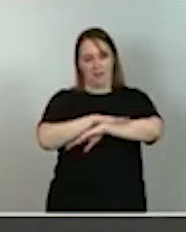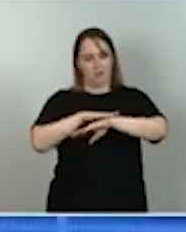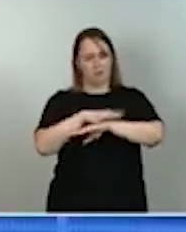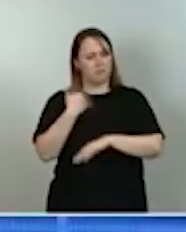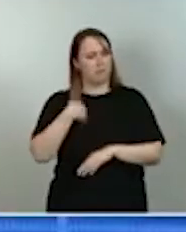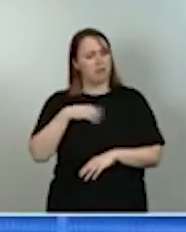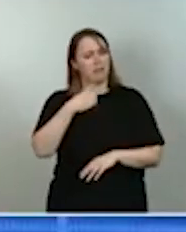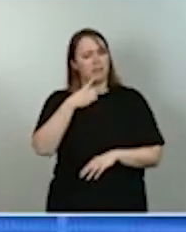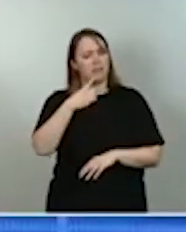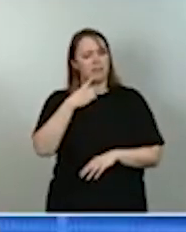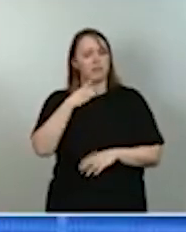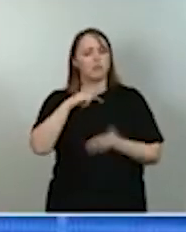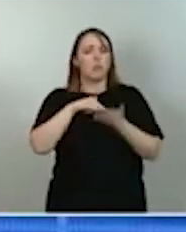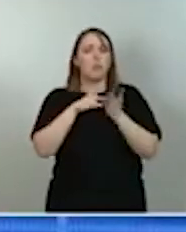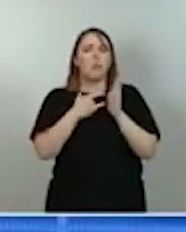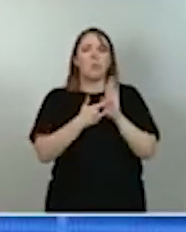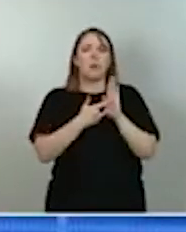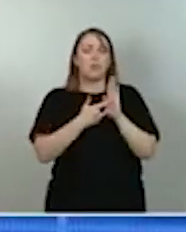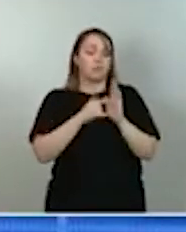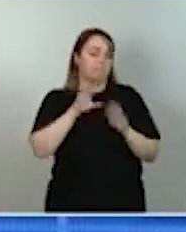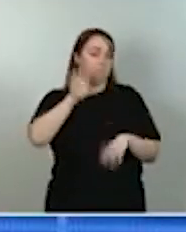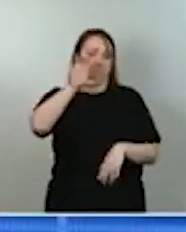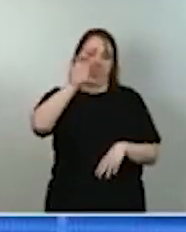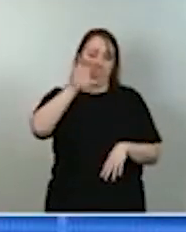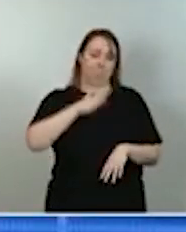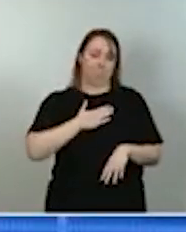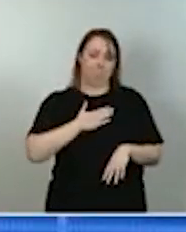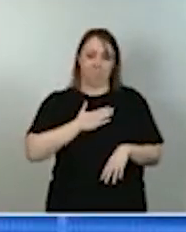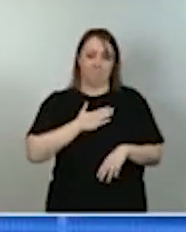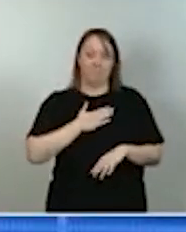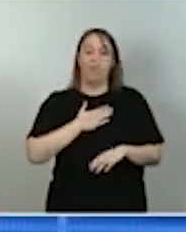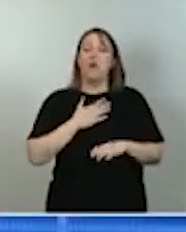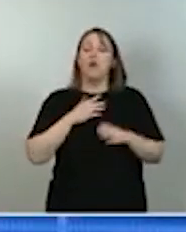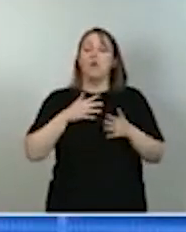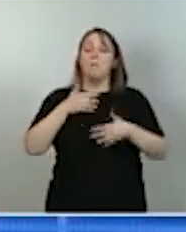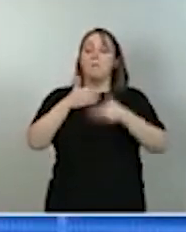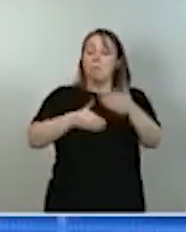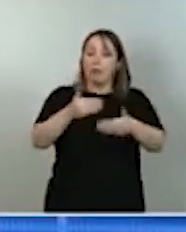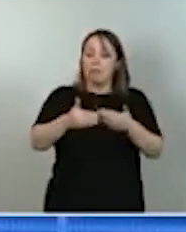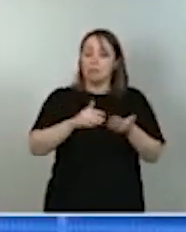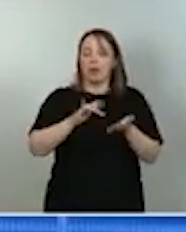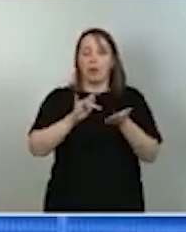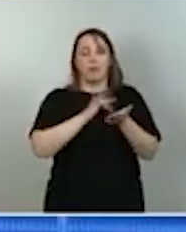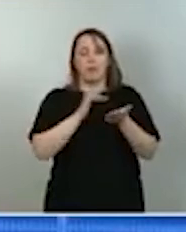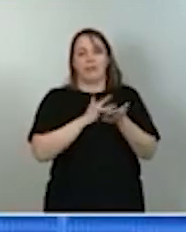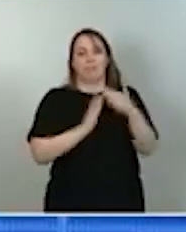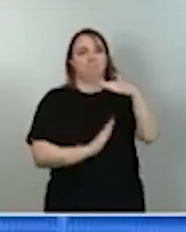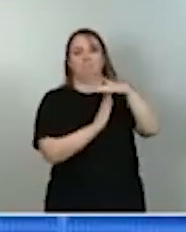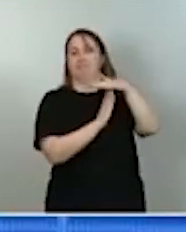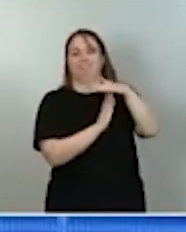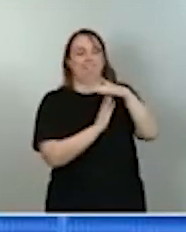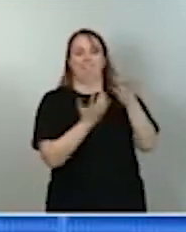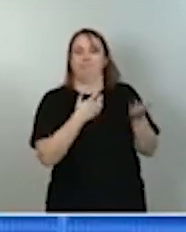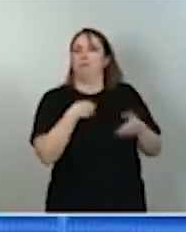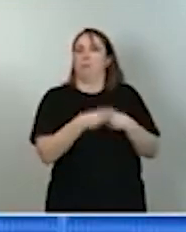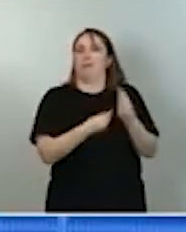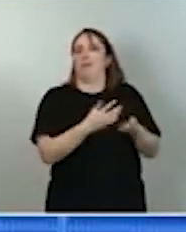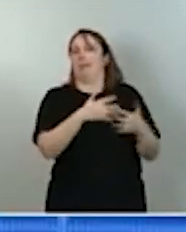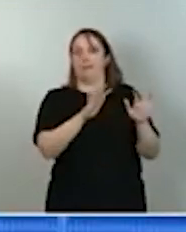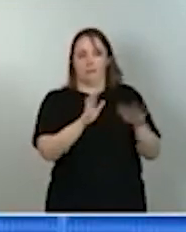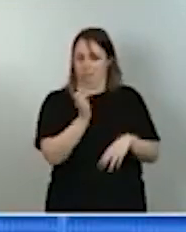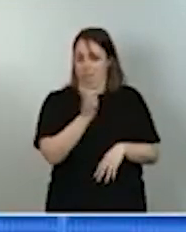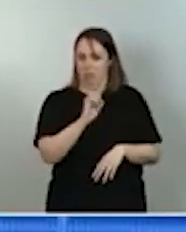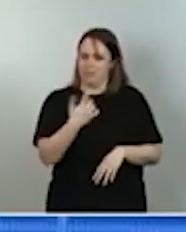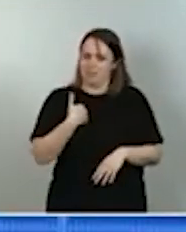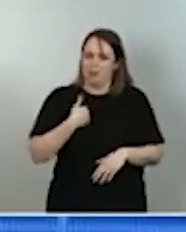un proyecto de país. El proceso de digitalización es imparable, es una realidad no ya de futuro sino de presente que,